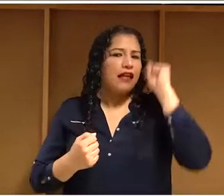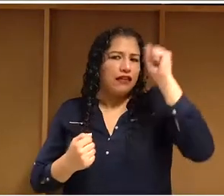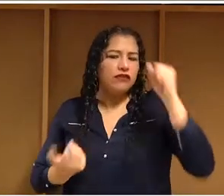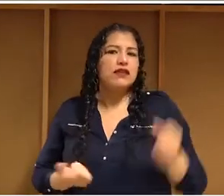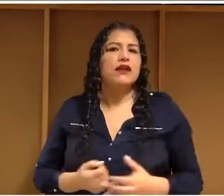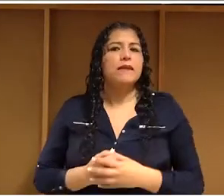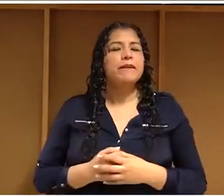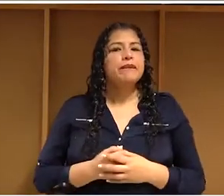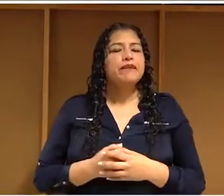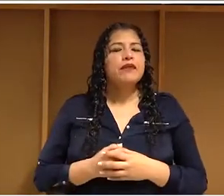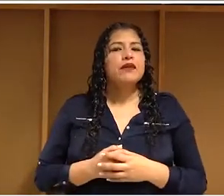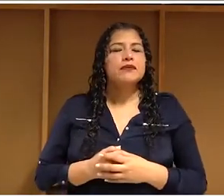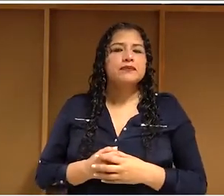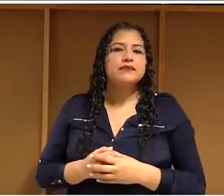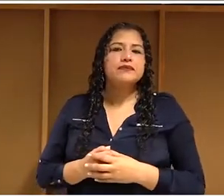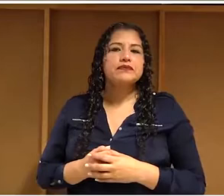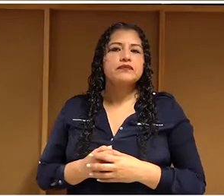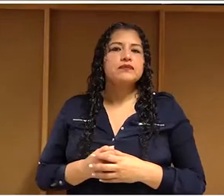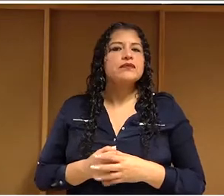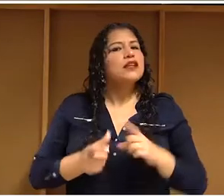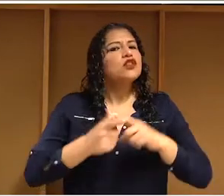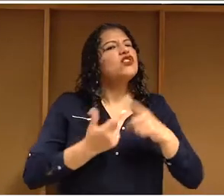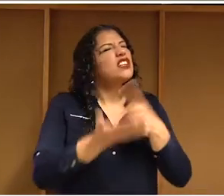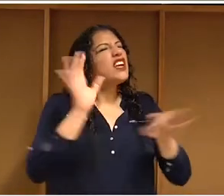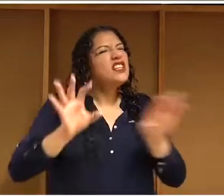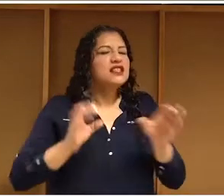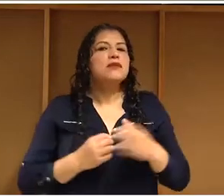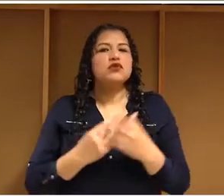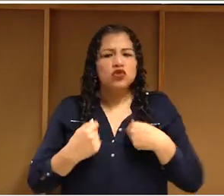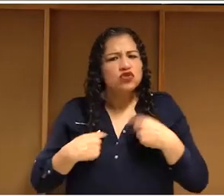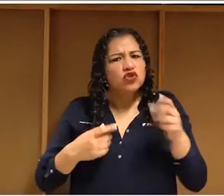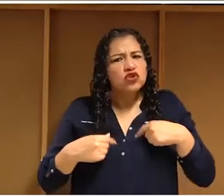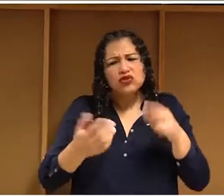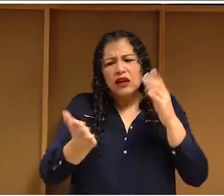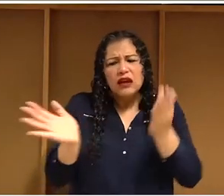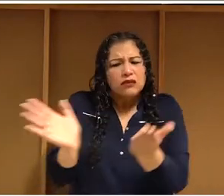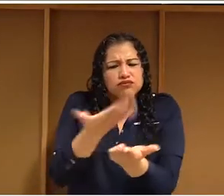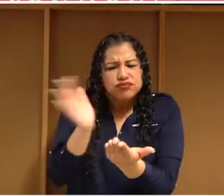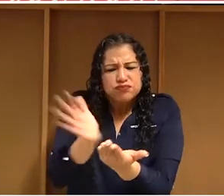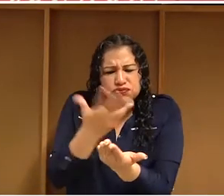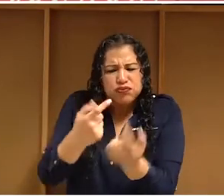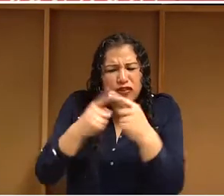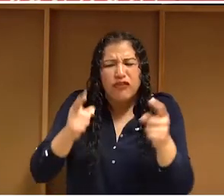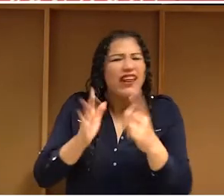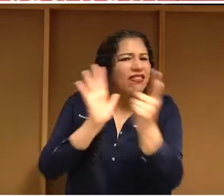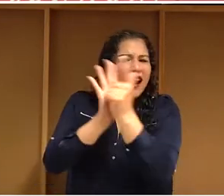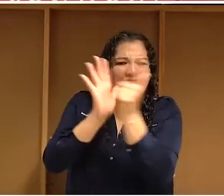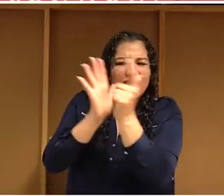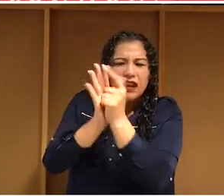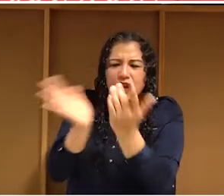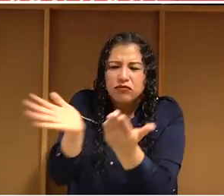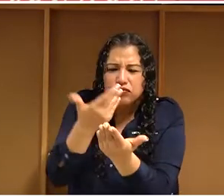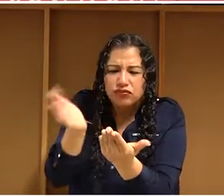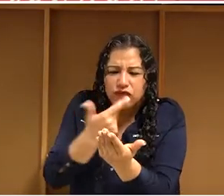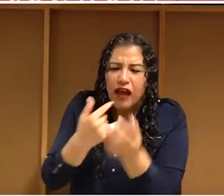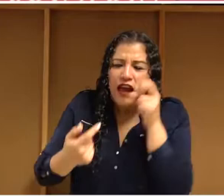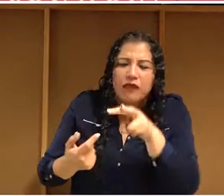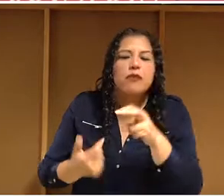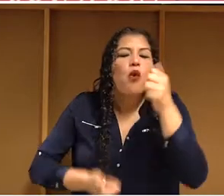nacional y encontrar los 10 derechos más importantes que tiene cualquier usuario de tecnología en nuestro país.